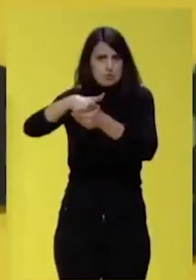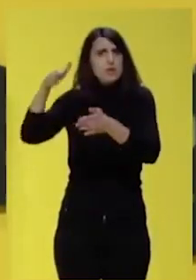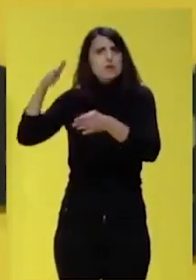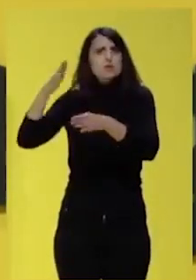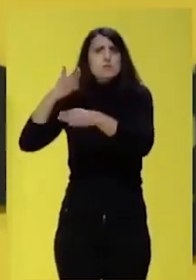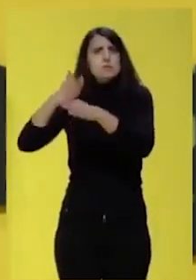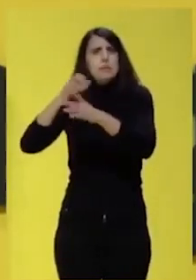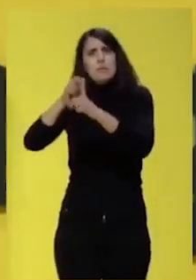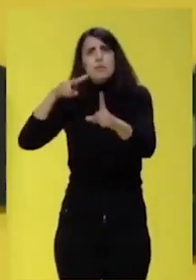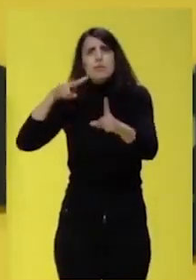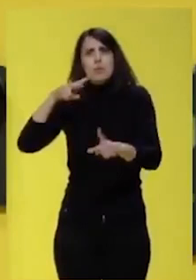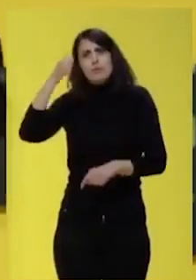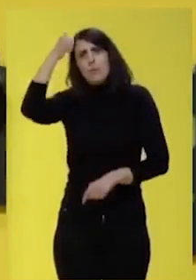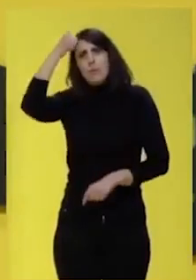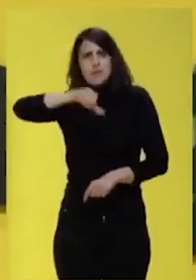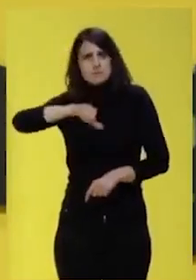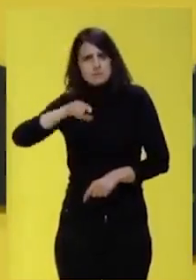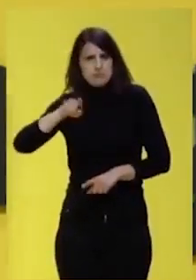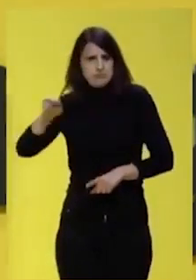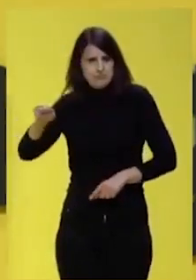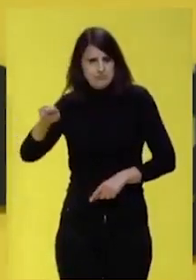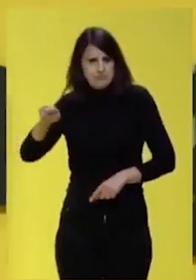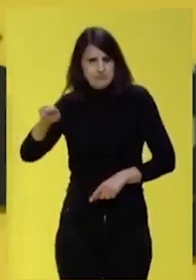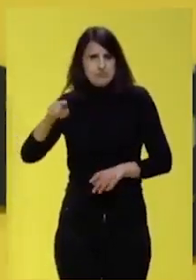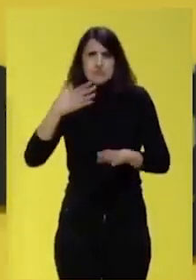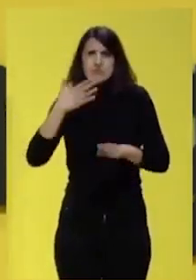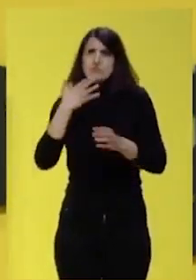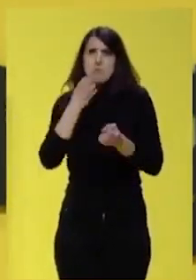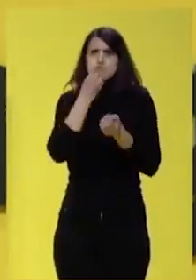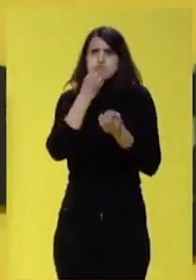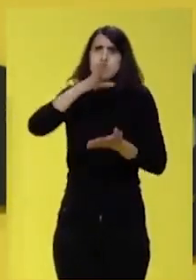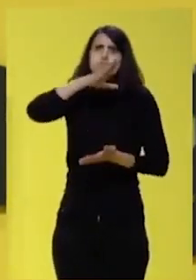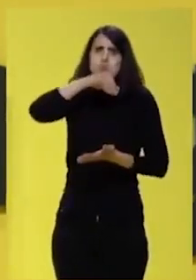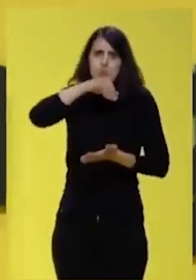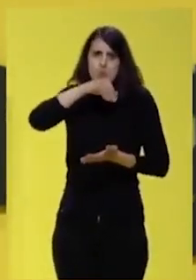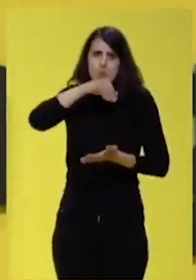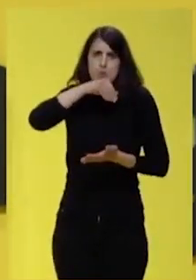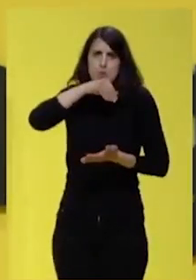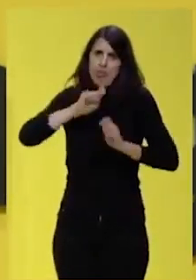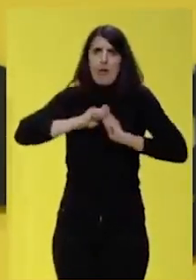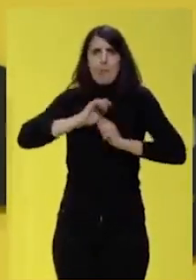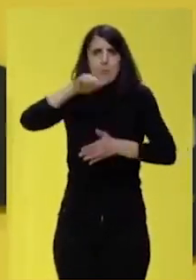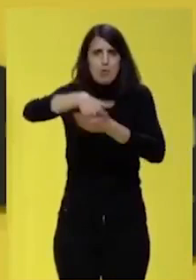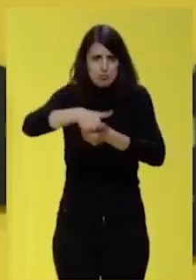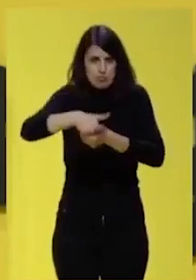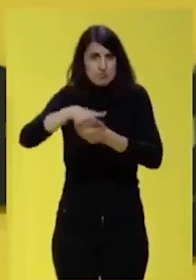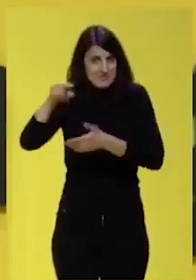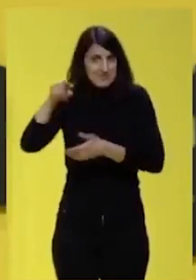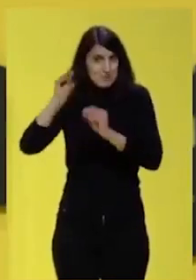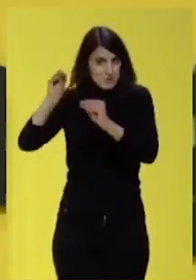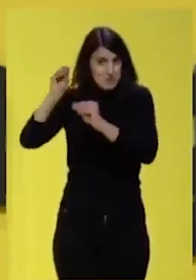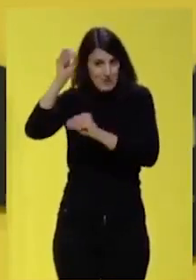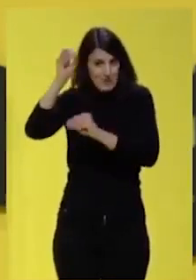masculinos quién la tiene más larga y siguen pensando que el que diga la mayor burrada va a obtener más votos. Y están en eso.